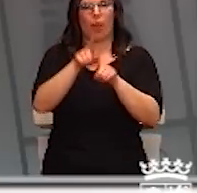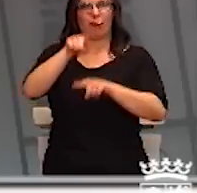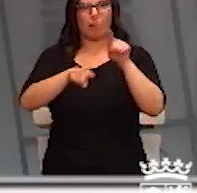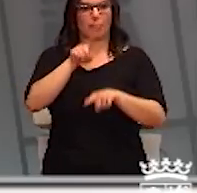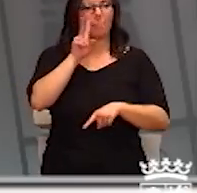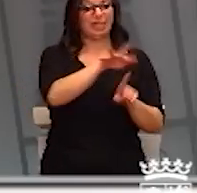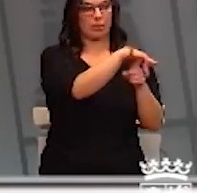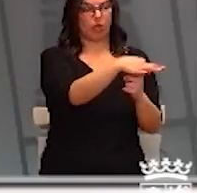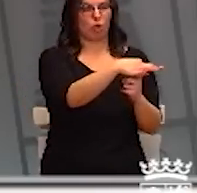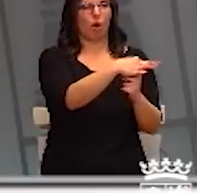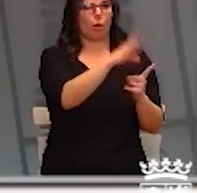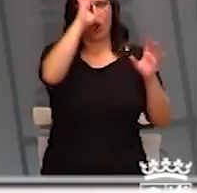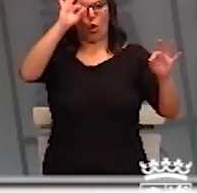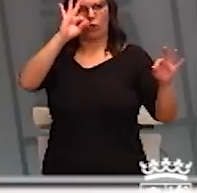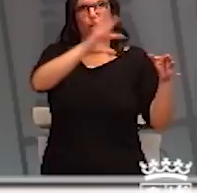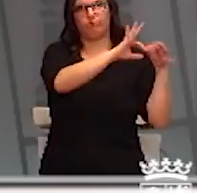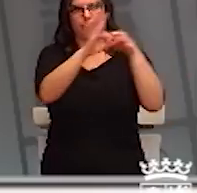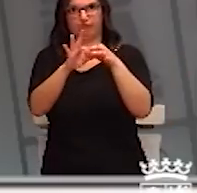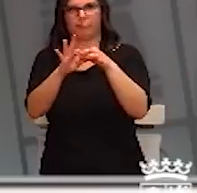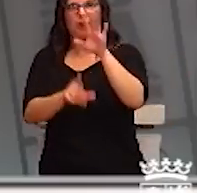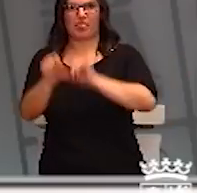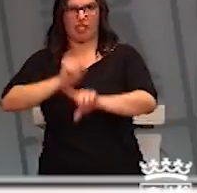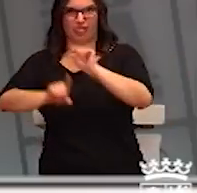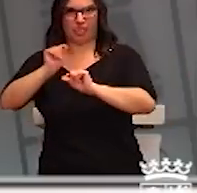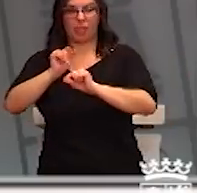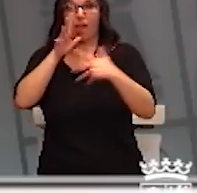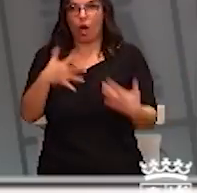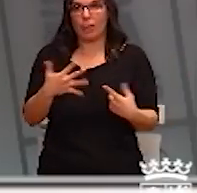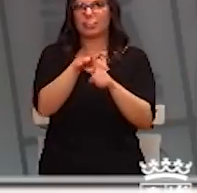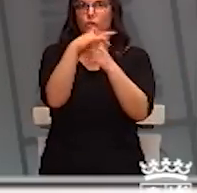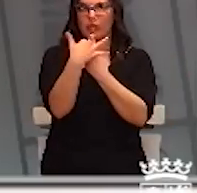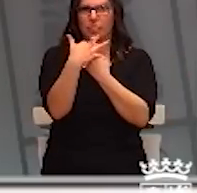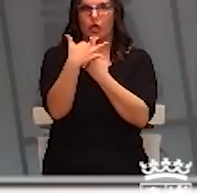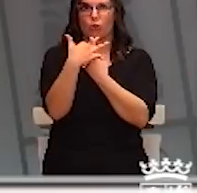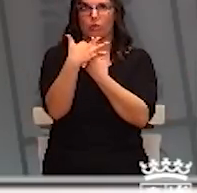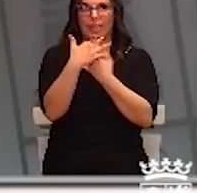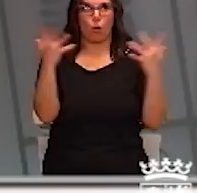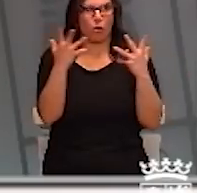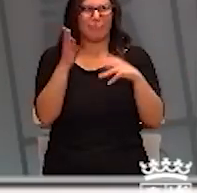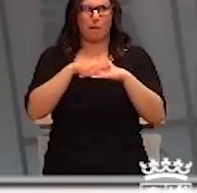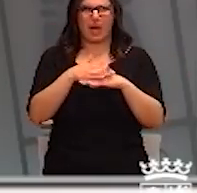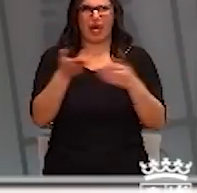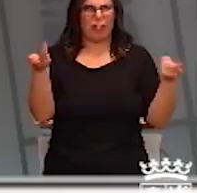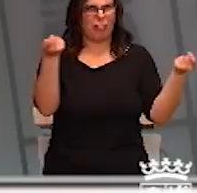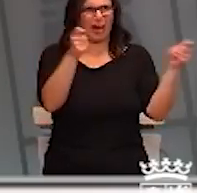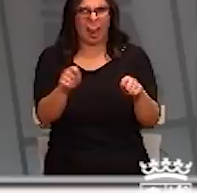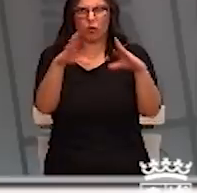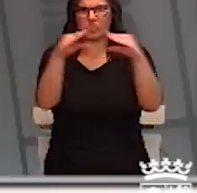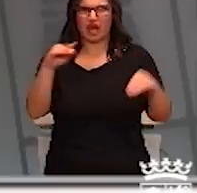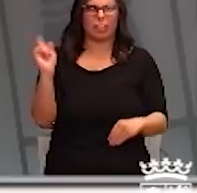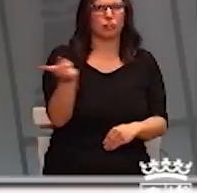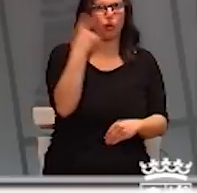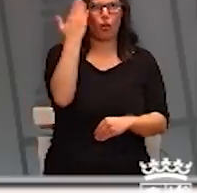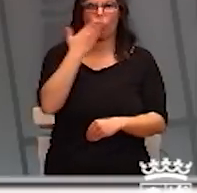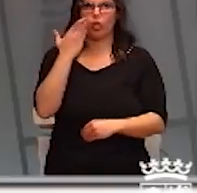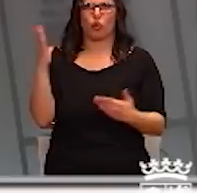a la situación en la que tenemos. En este momento no tenemos una situación para cerrar las universidades, ni mucho menos. O sea, esta